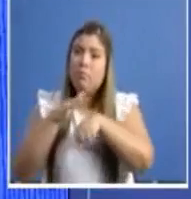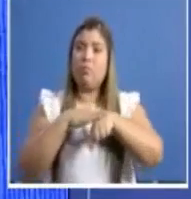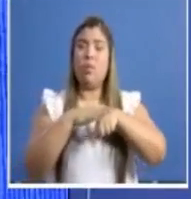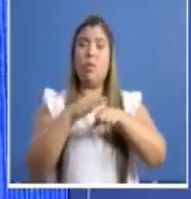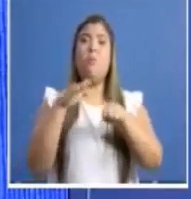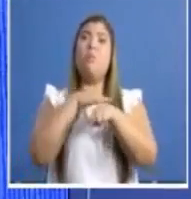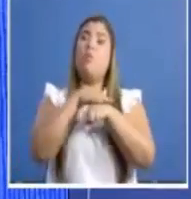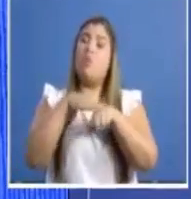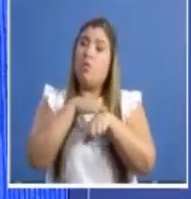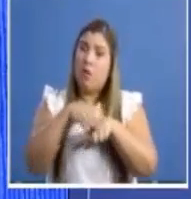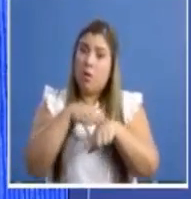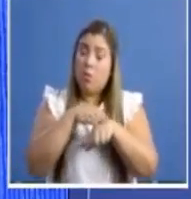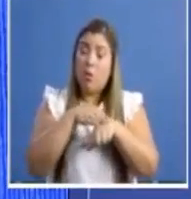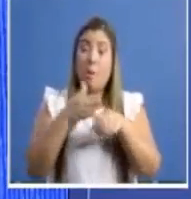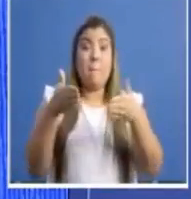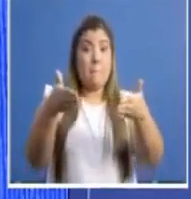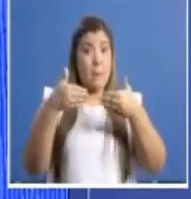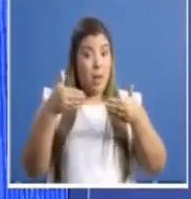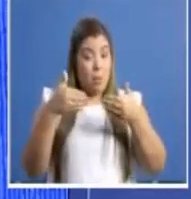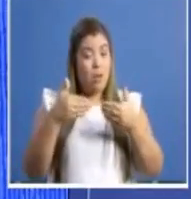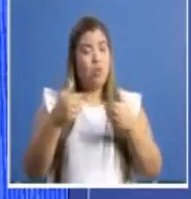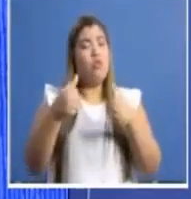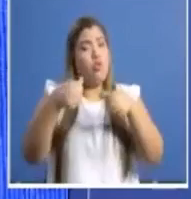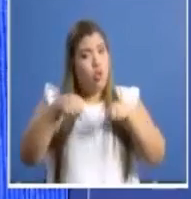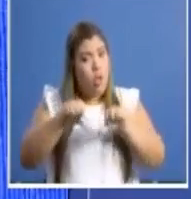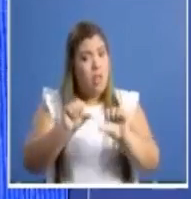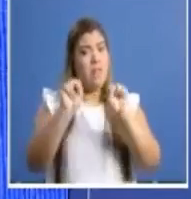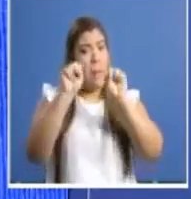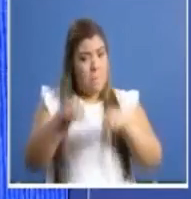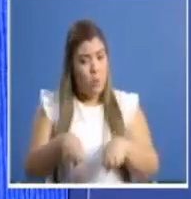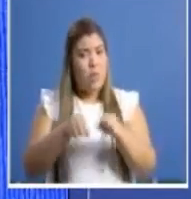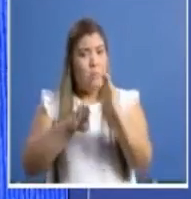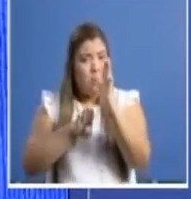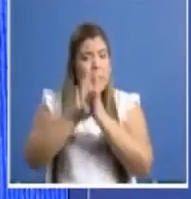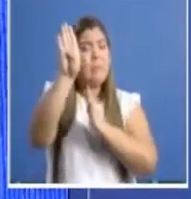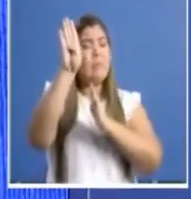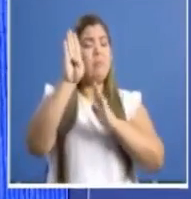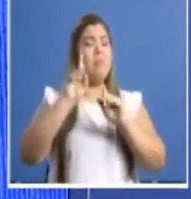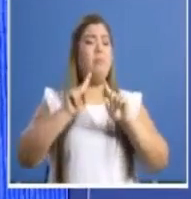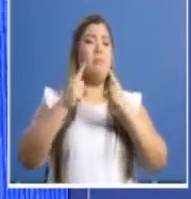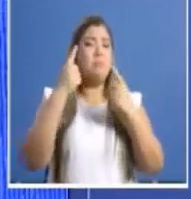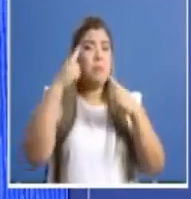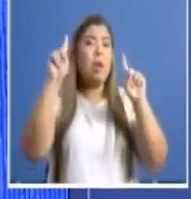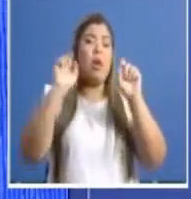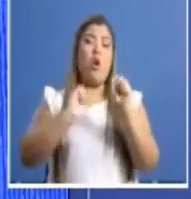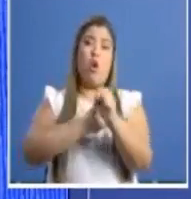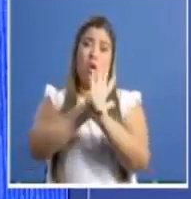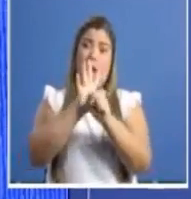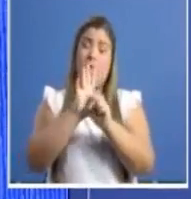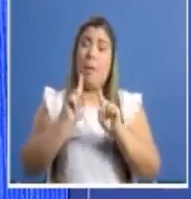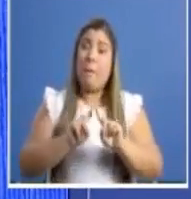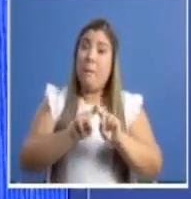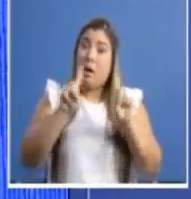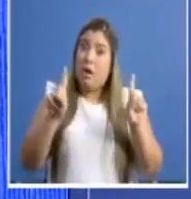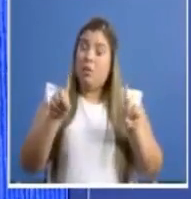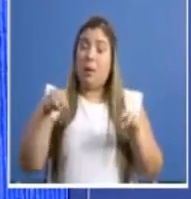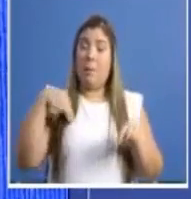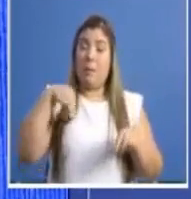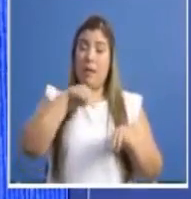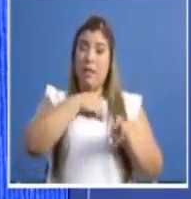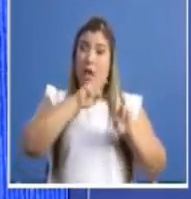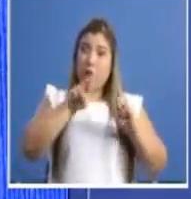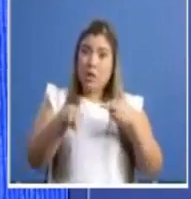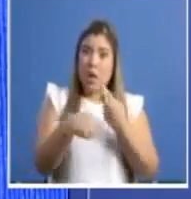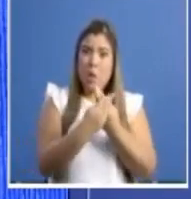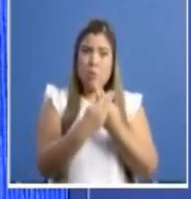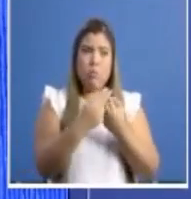una oportunidad de ganarle la batalla al COVID-19, toda vez que el sistema de salud no